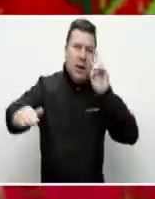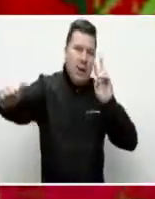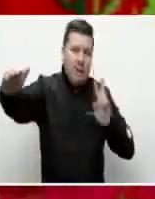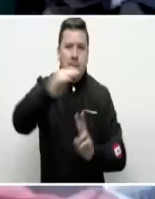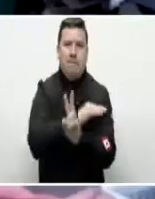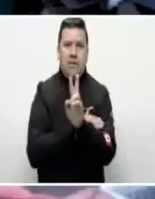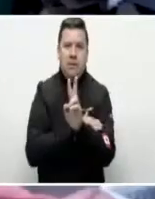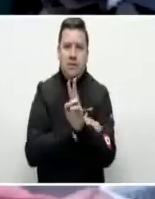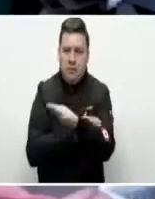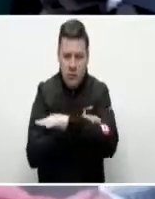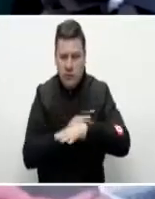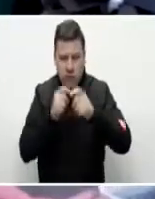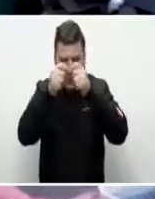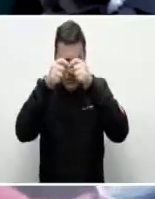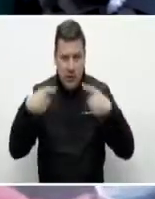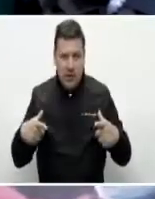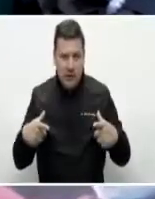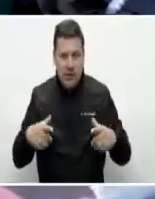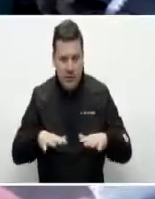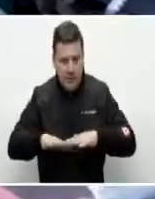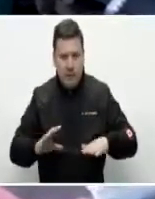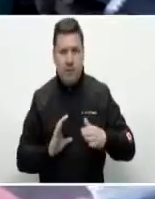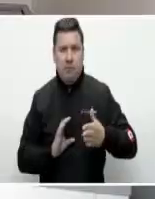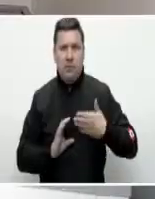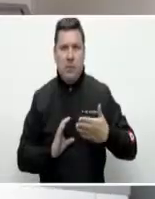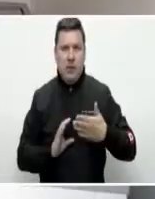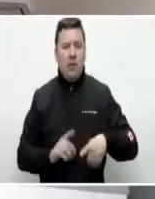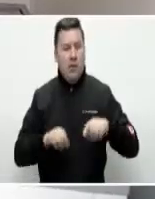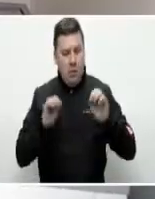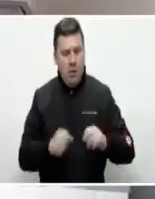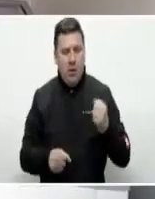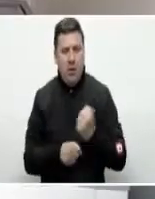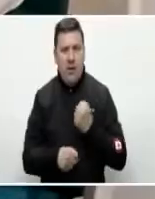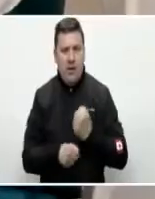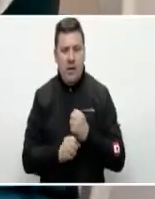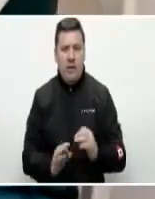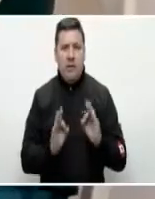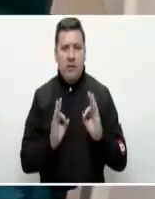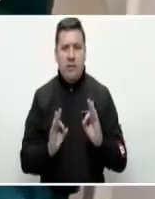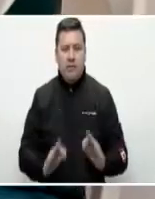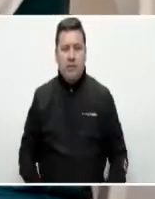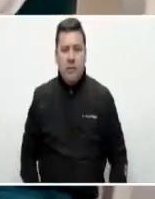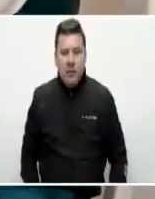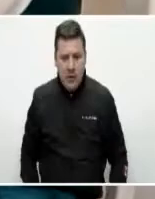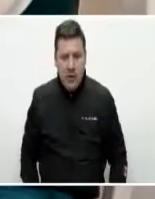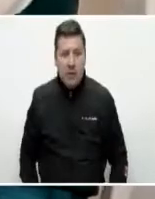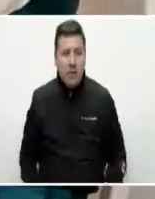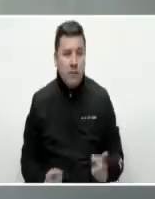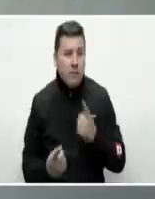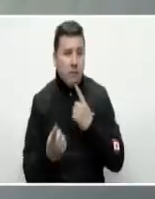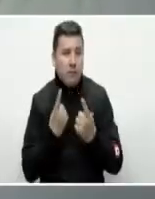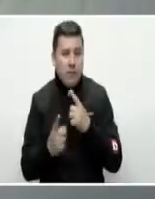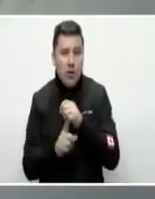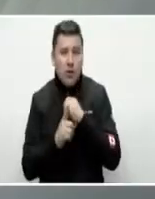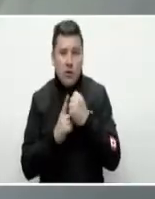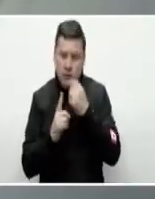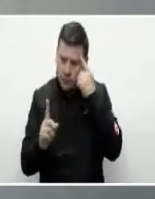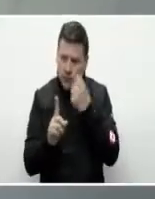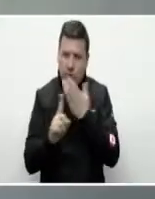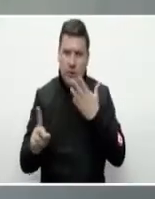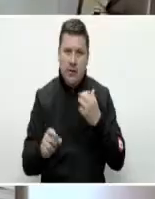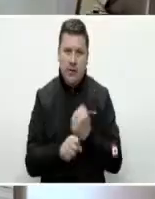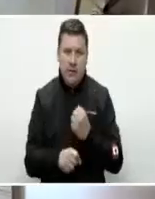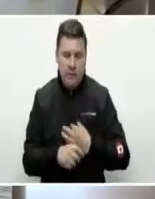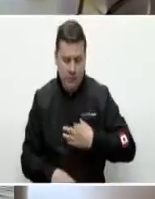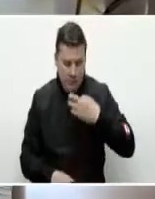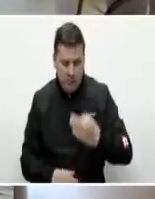de donde Estado y sector privado puedan generar empleo de calidad. El diálogo social y el pacto por el trabajo